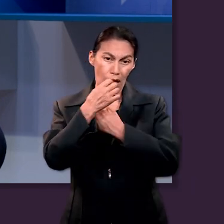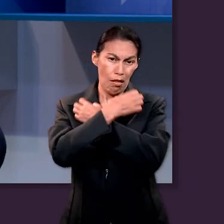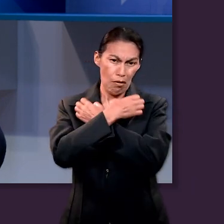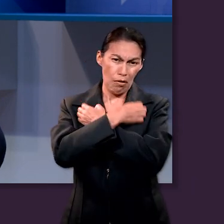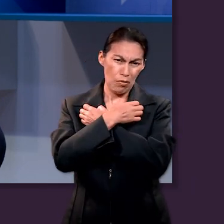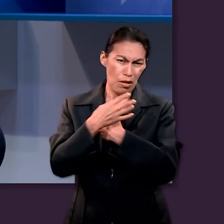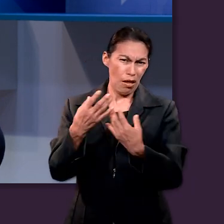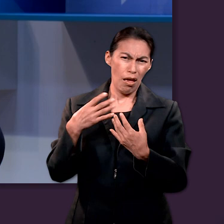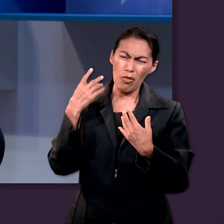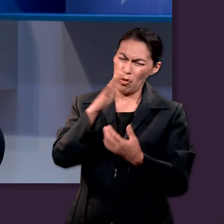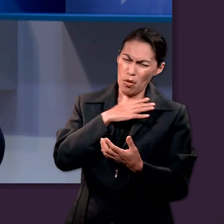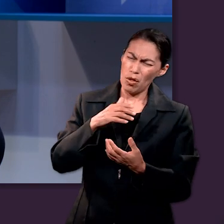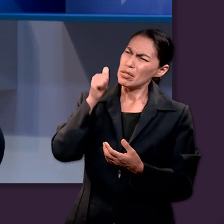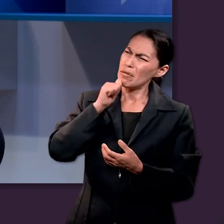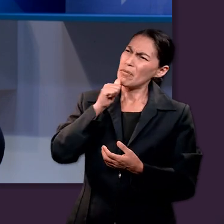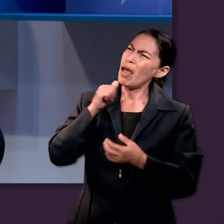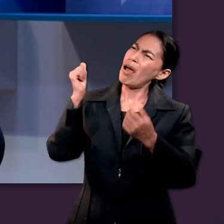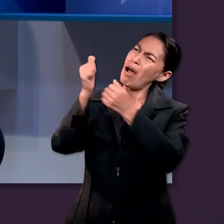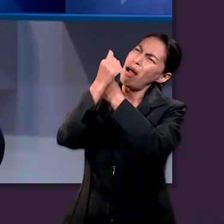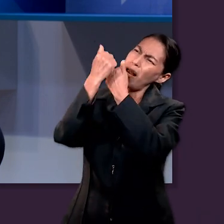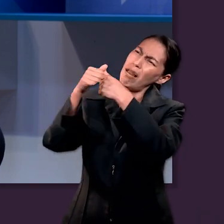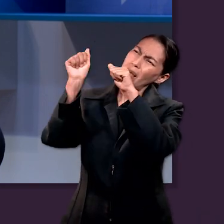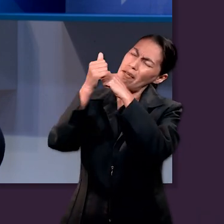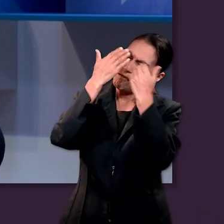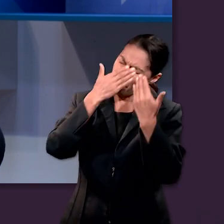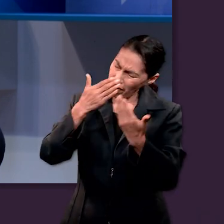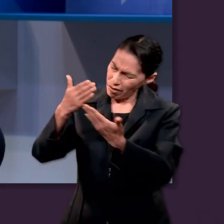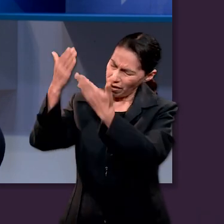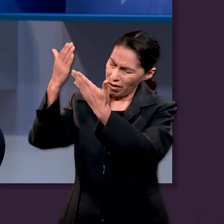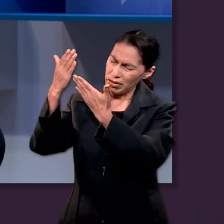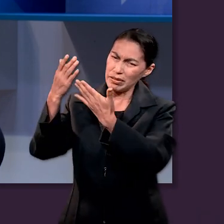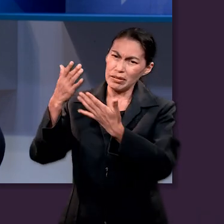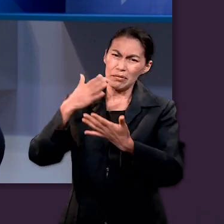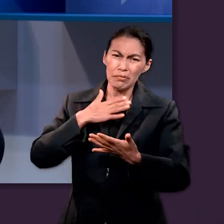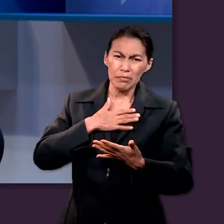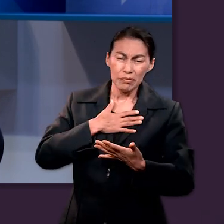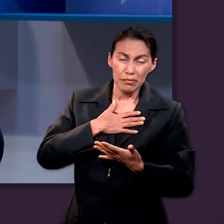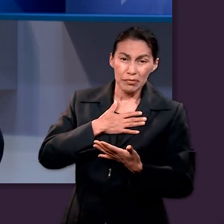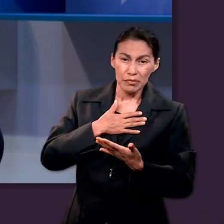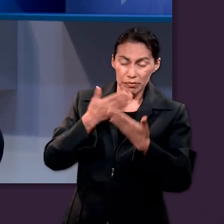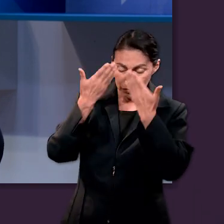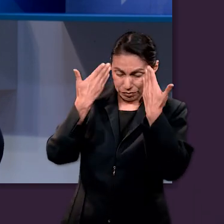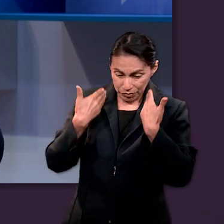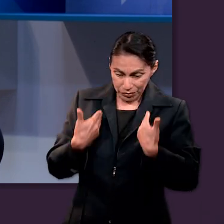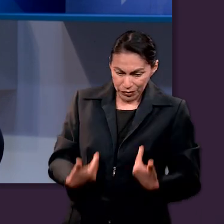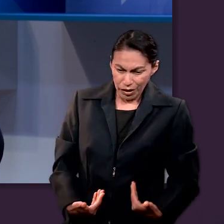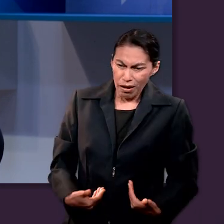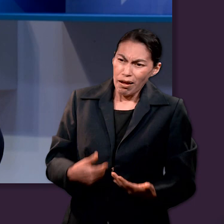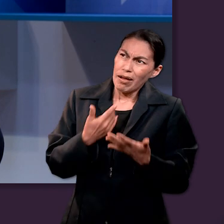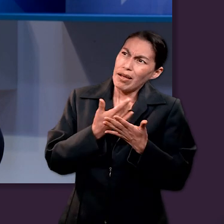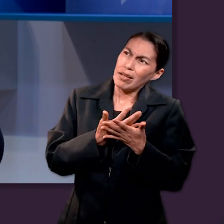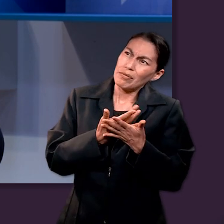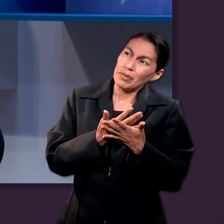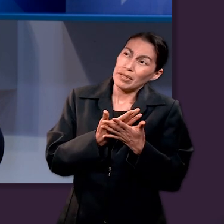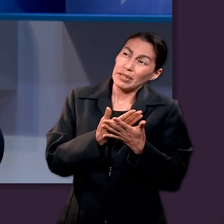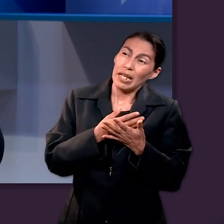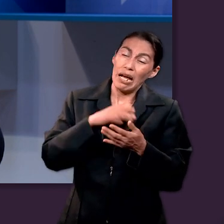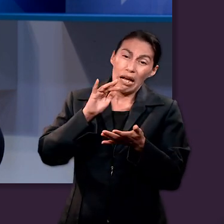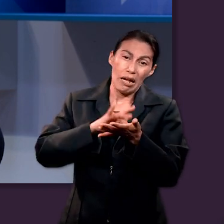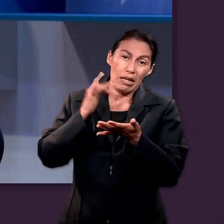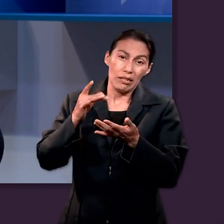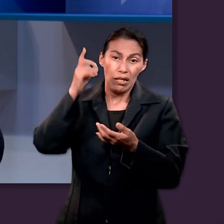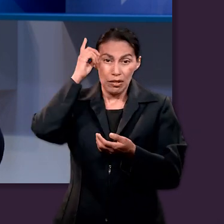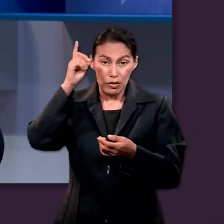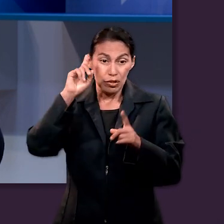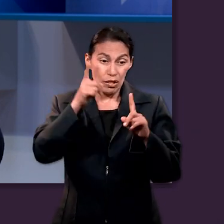Eduquemos pues nuestro corazón y nuestros labios para alabar a Dios por su amor incomparable. Eduquemos nuestra alma para tener esperanza y vivir en la